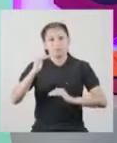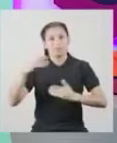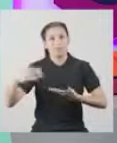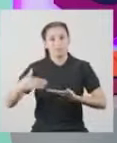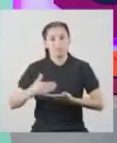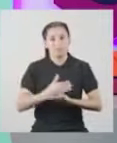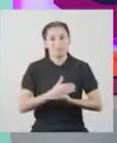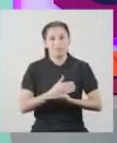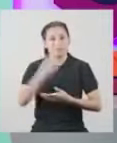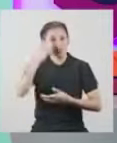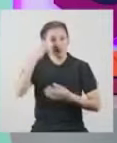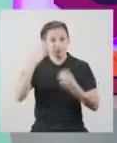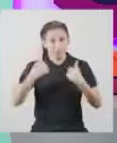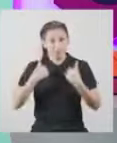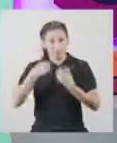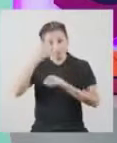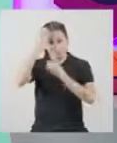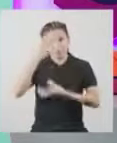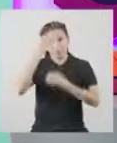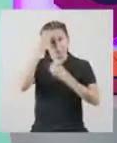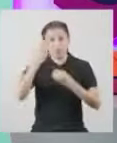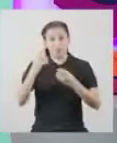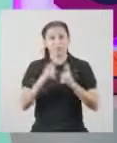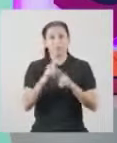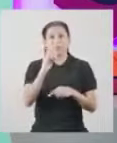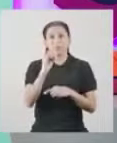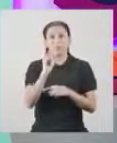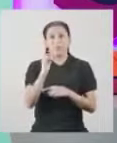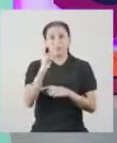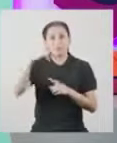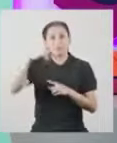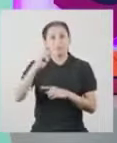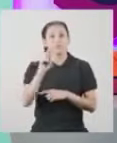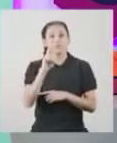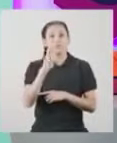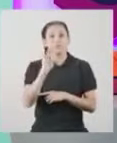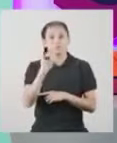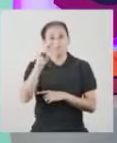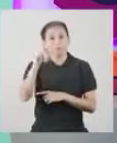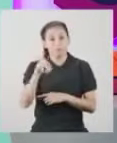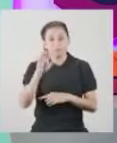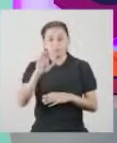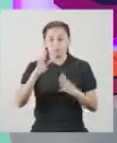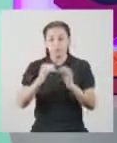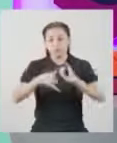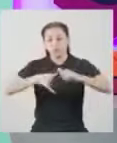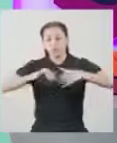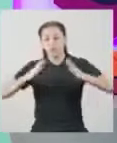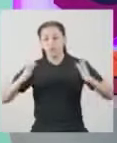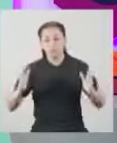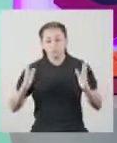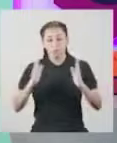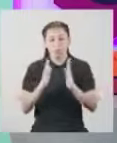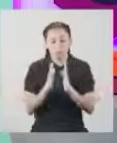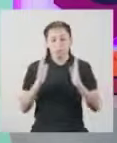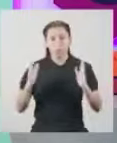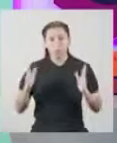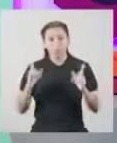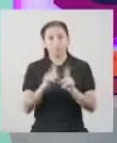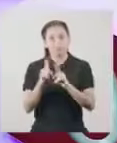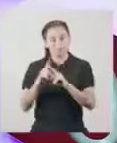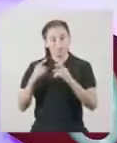truchas Para obtener información sobre la variabilidad y dispersión En cuanto a su tamaño Y así asegurar la